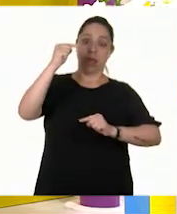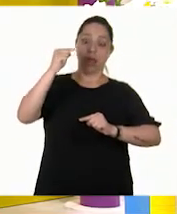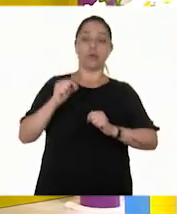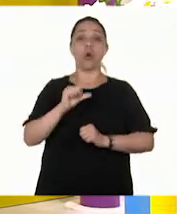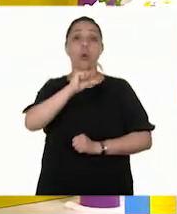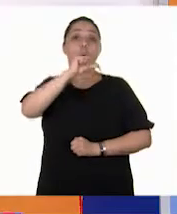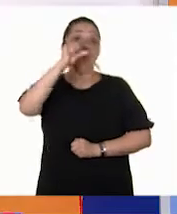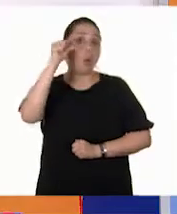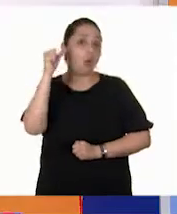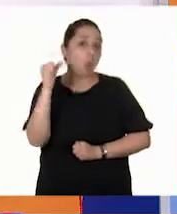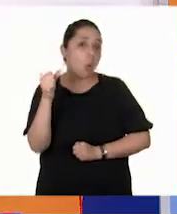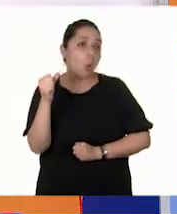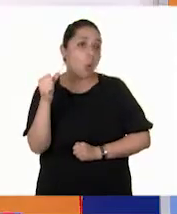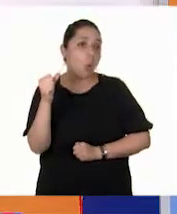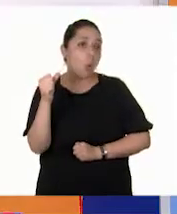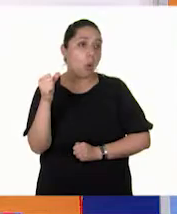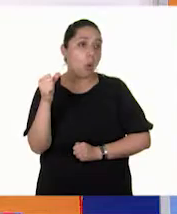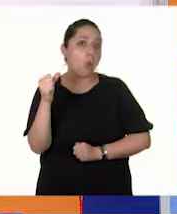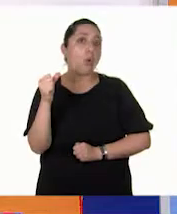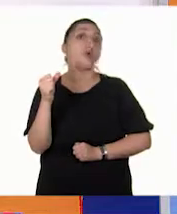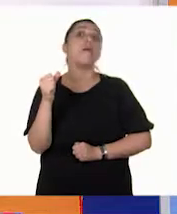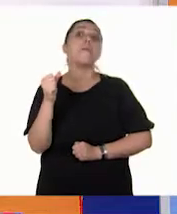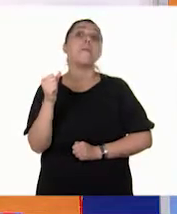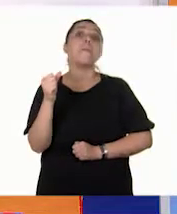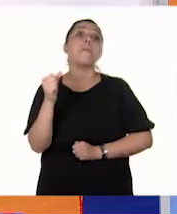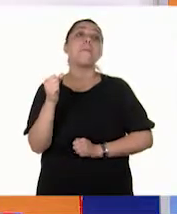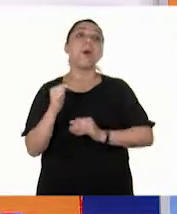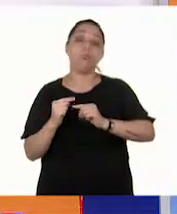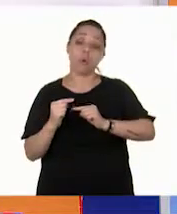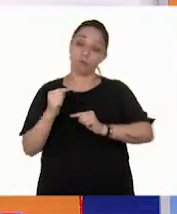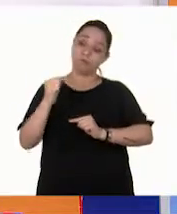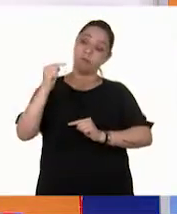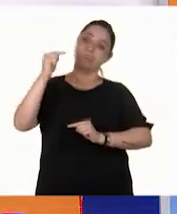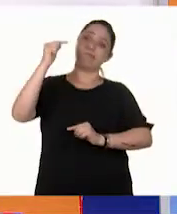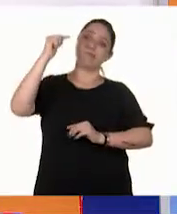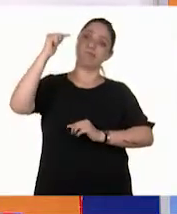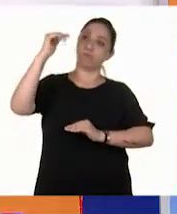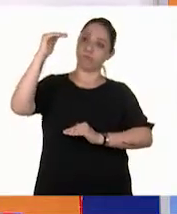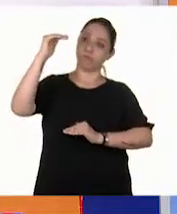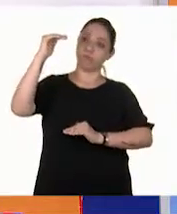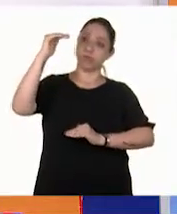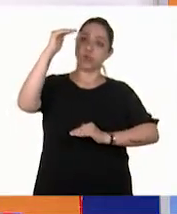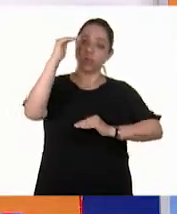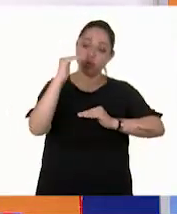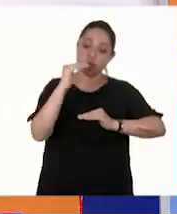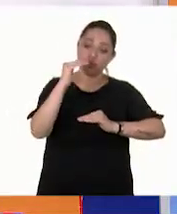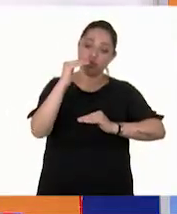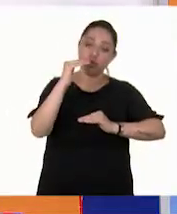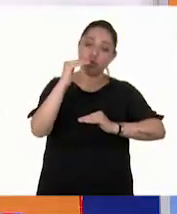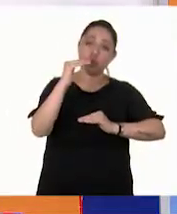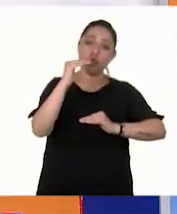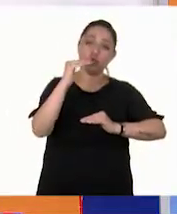las que daban... Las plantas de tamaño eran grandes, pequeñas y...